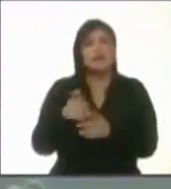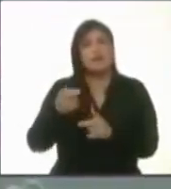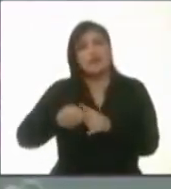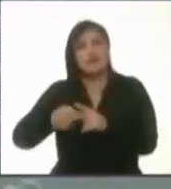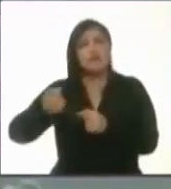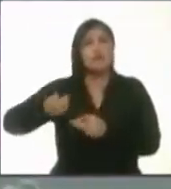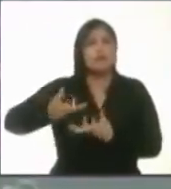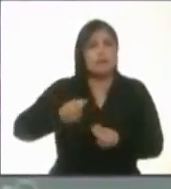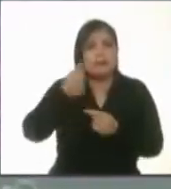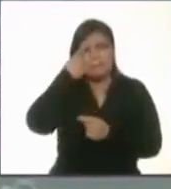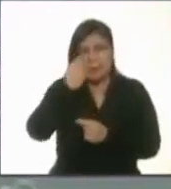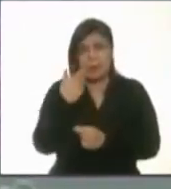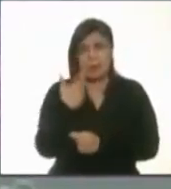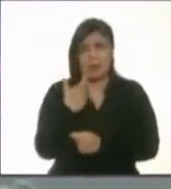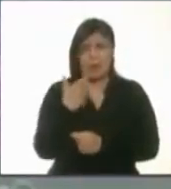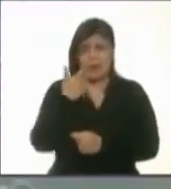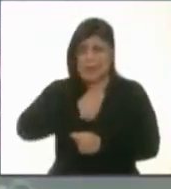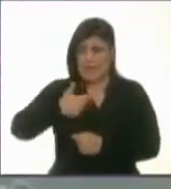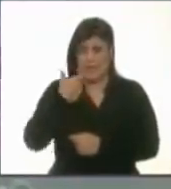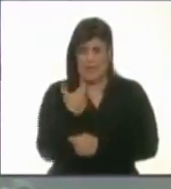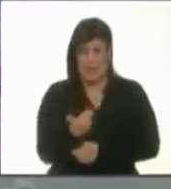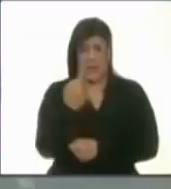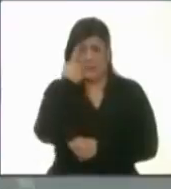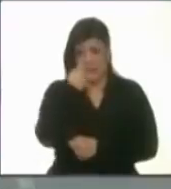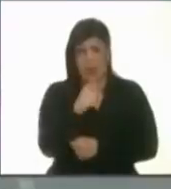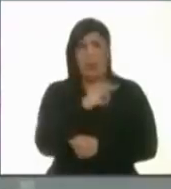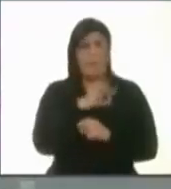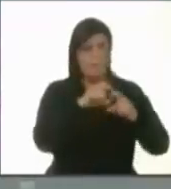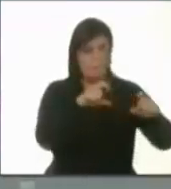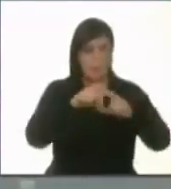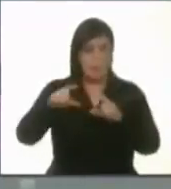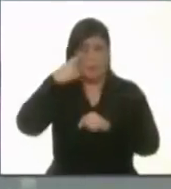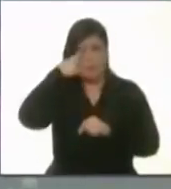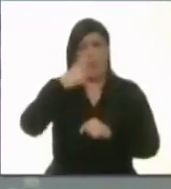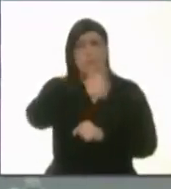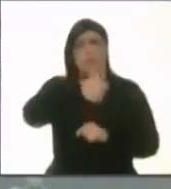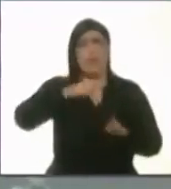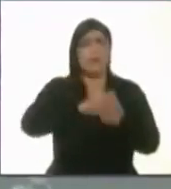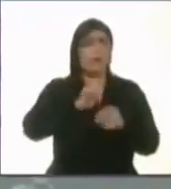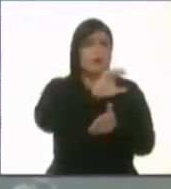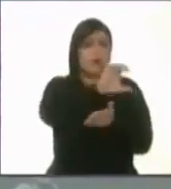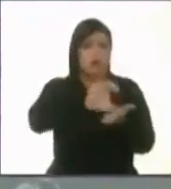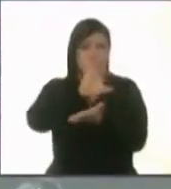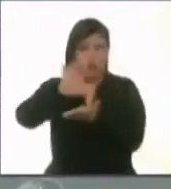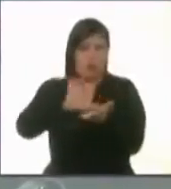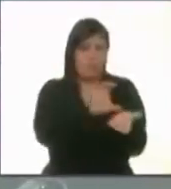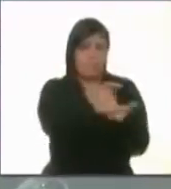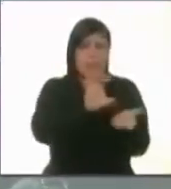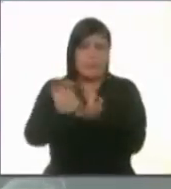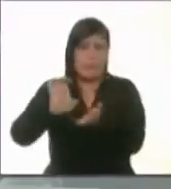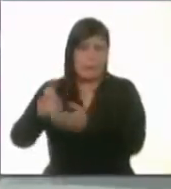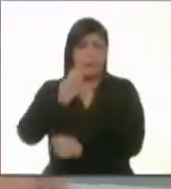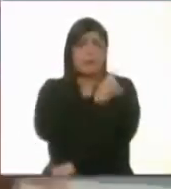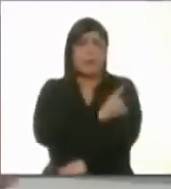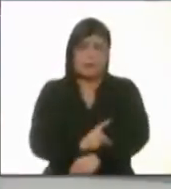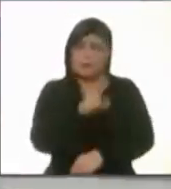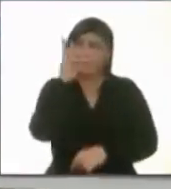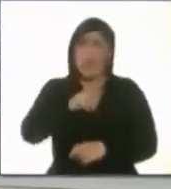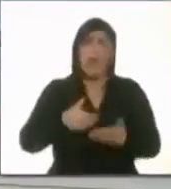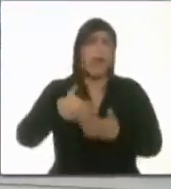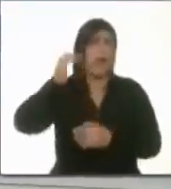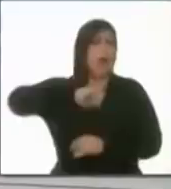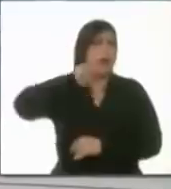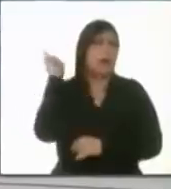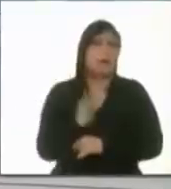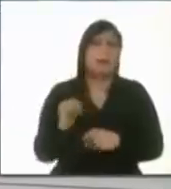transparente cada peso que está etiquetado para cada una de sus colonias y sus delegaciones. Que eso nunca lo ha hecho